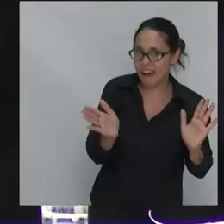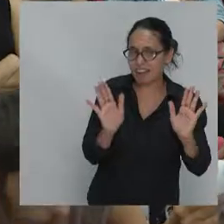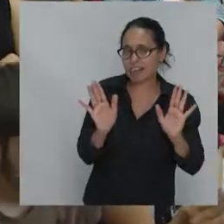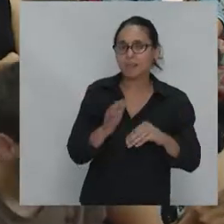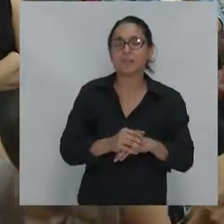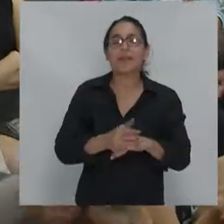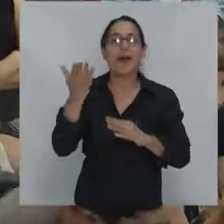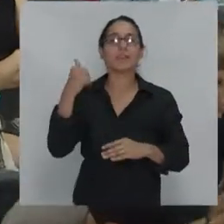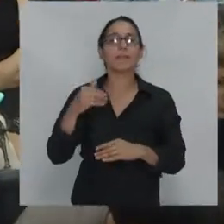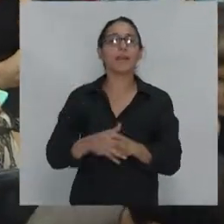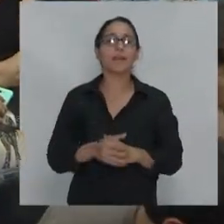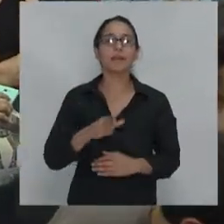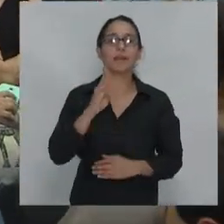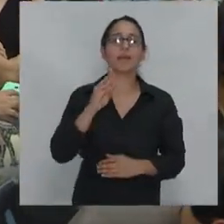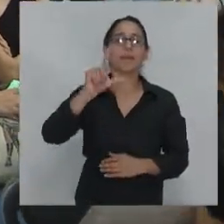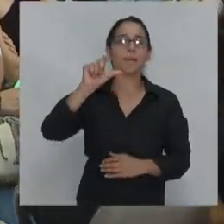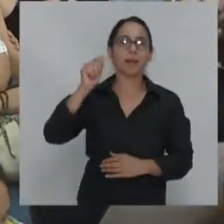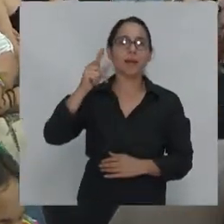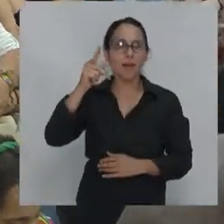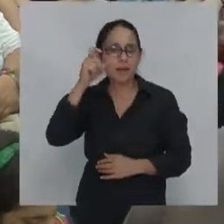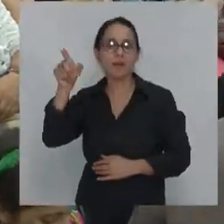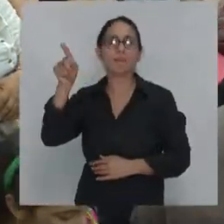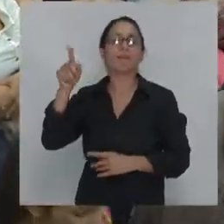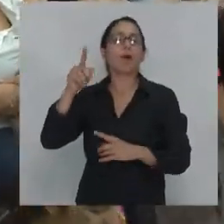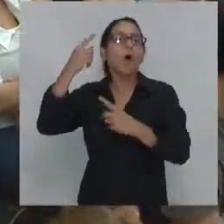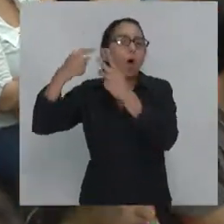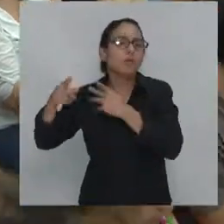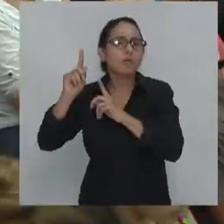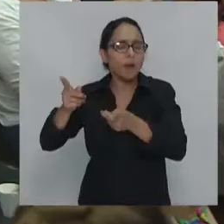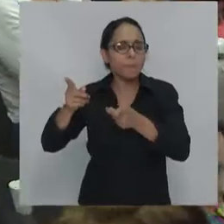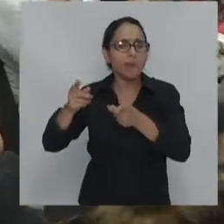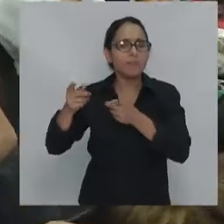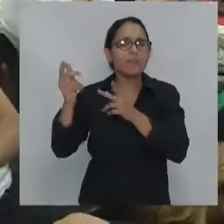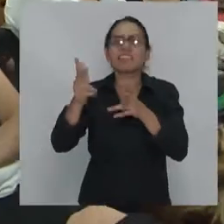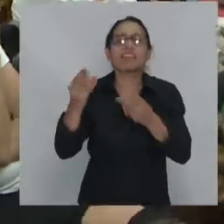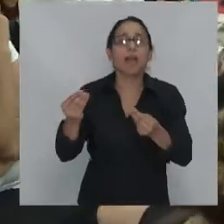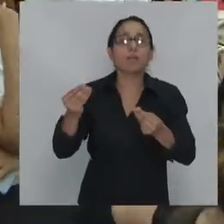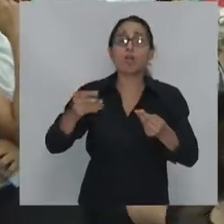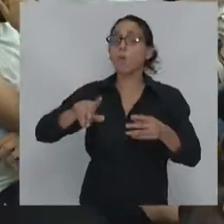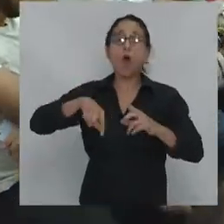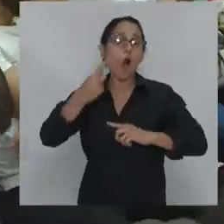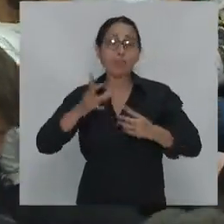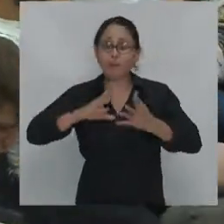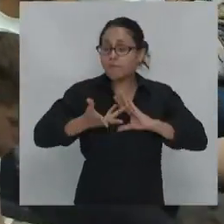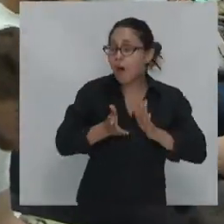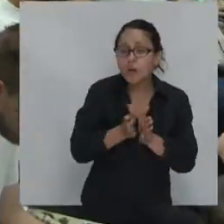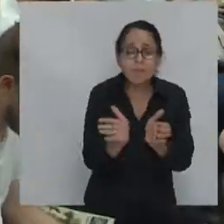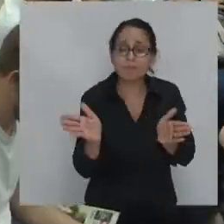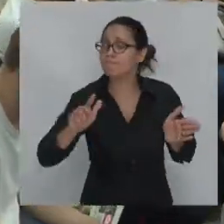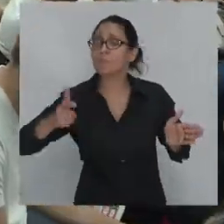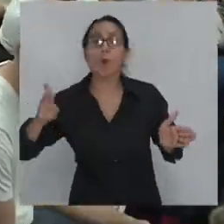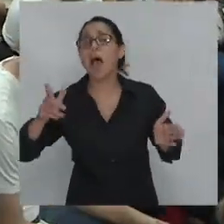Blair, pero después todos los otros partidos socialdemócratas llegaron a aceptar que no había alternativa a la globalización